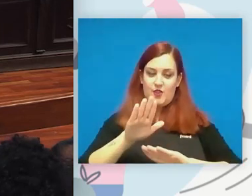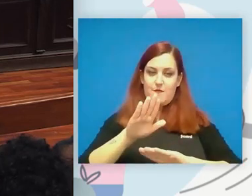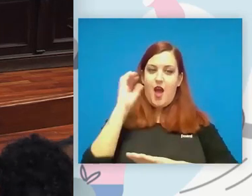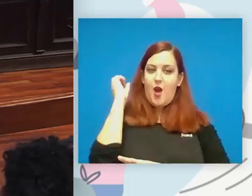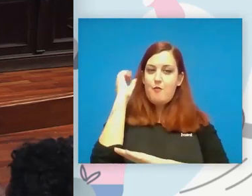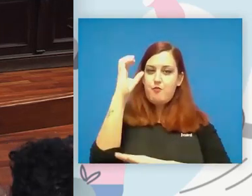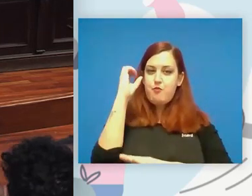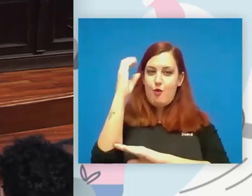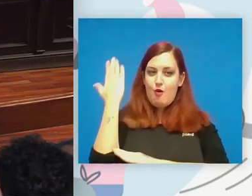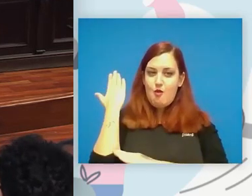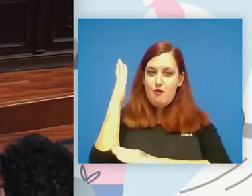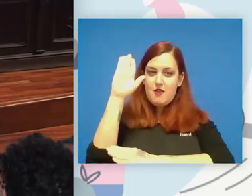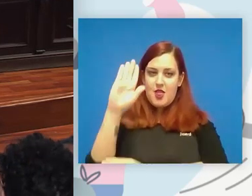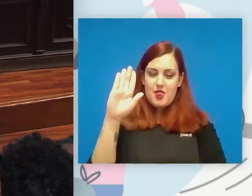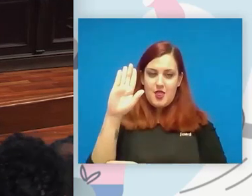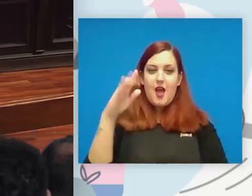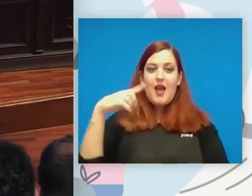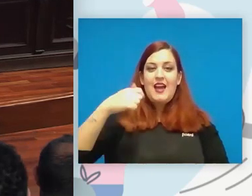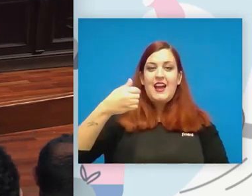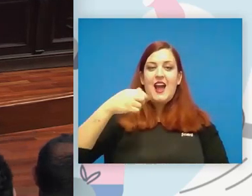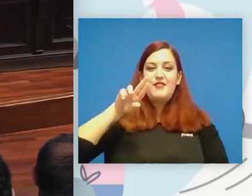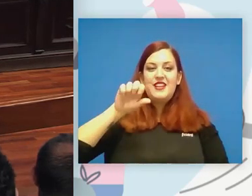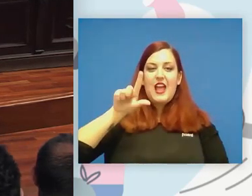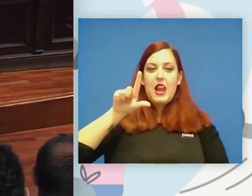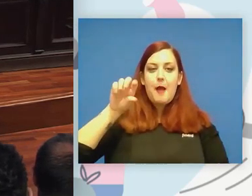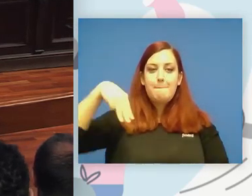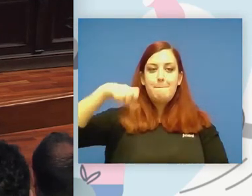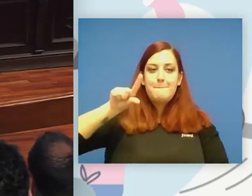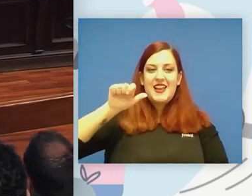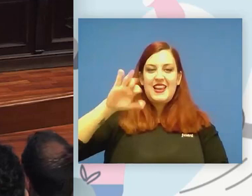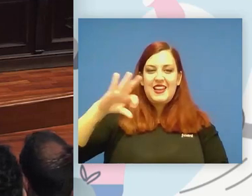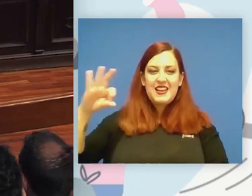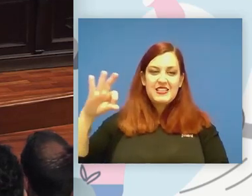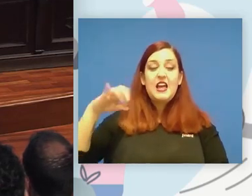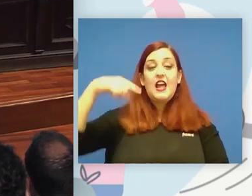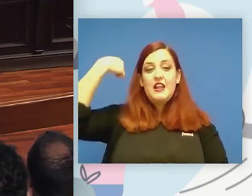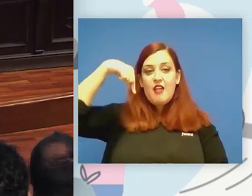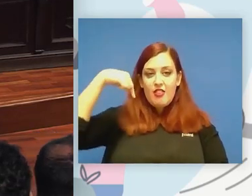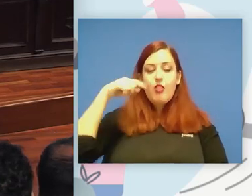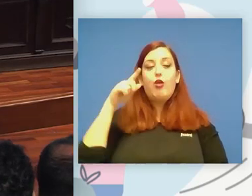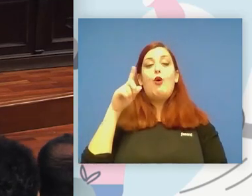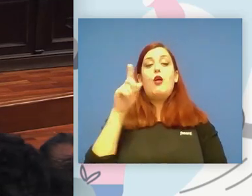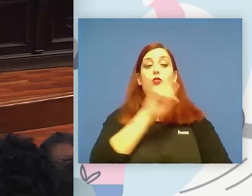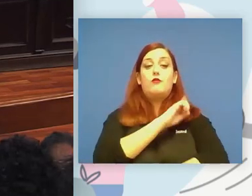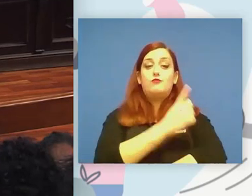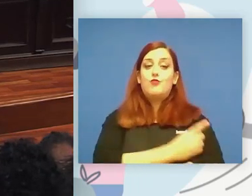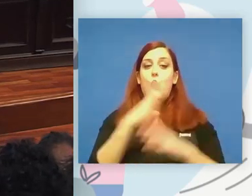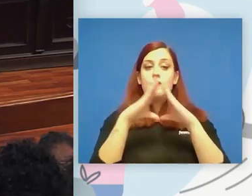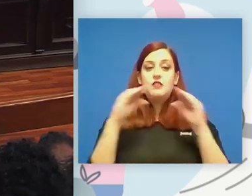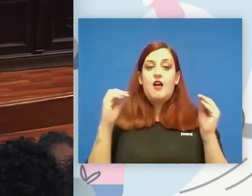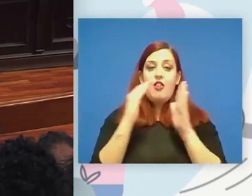presentación la de Gabriel Melis Gabriel es licenciado en Educación Física por la Universidad de Valencia